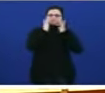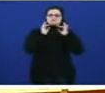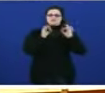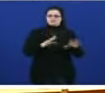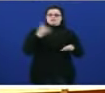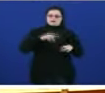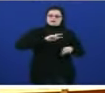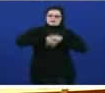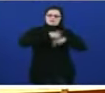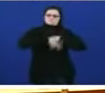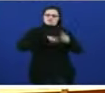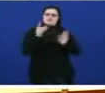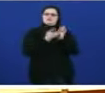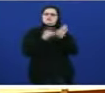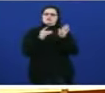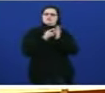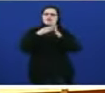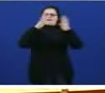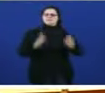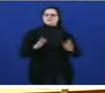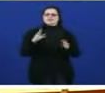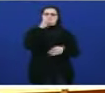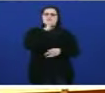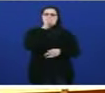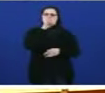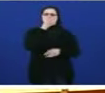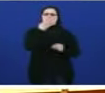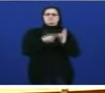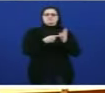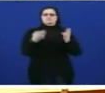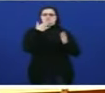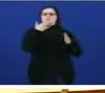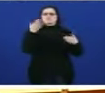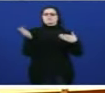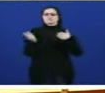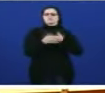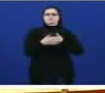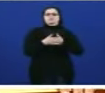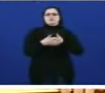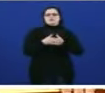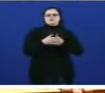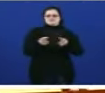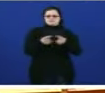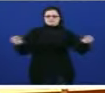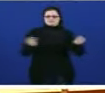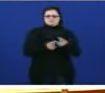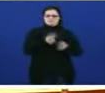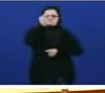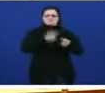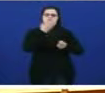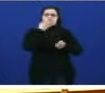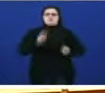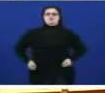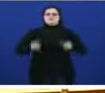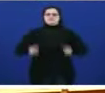reforma do decreto do hábitat galego eliminando por exemplo a exigencia de que as portas teñen que ter un largo que permita o paso de cadeiras